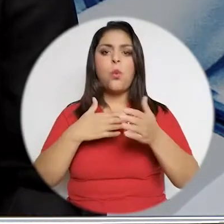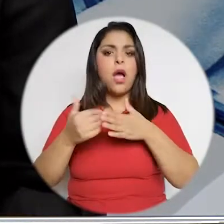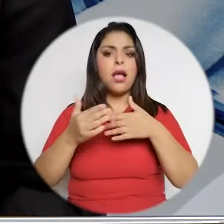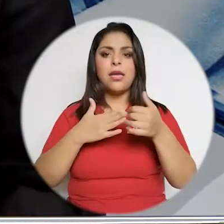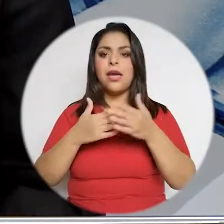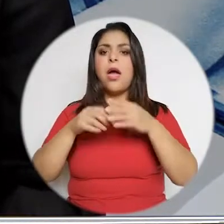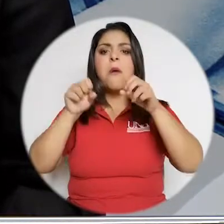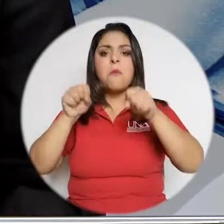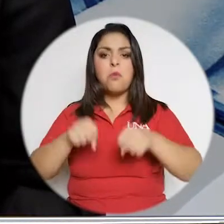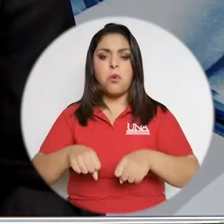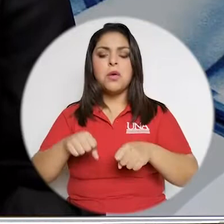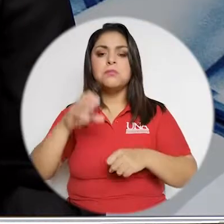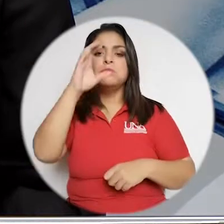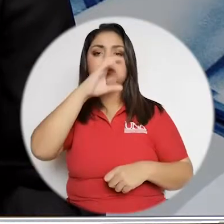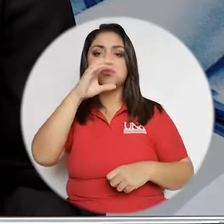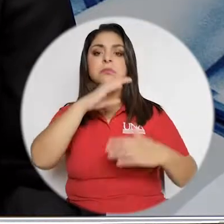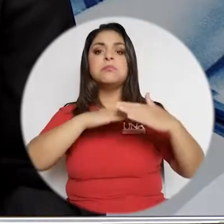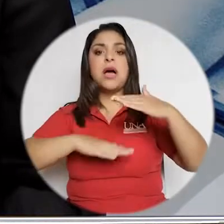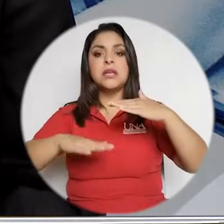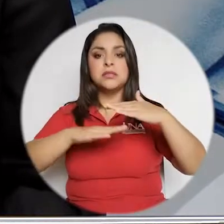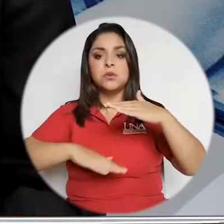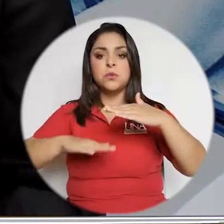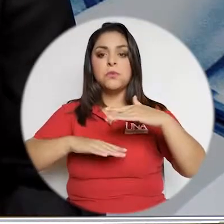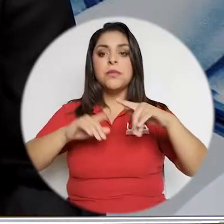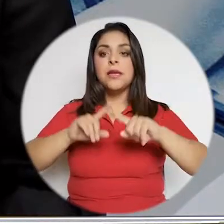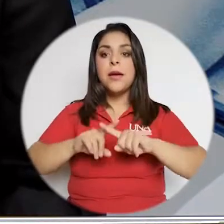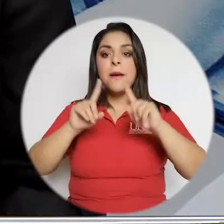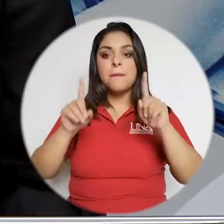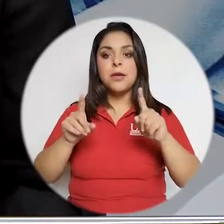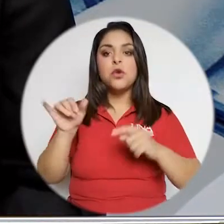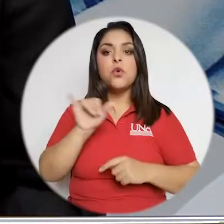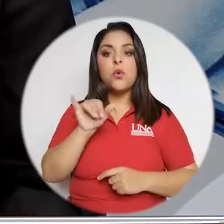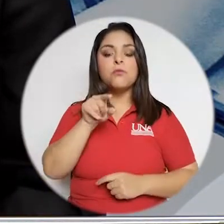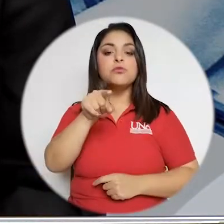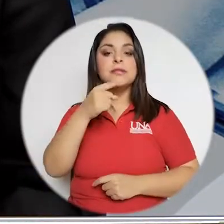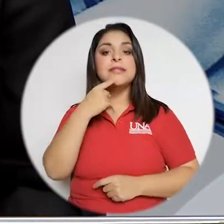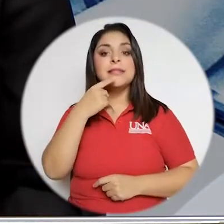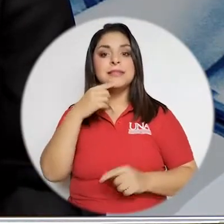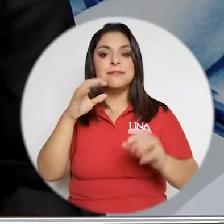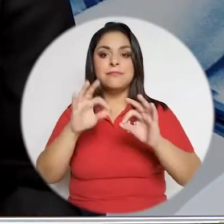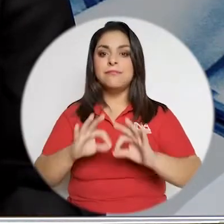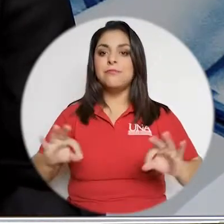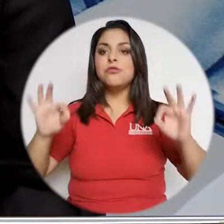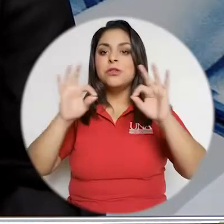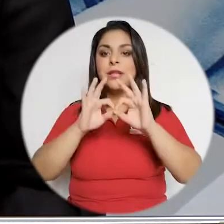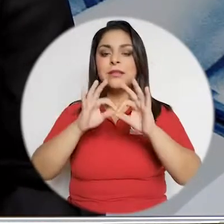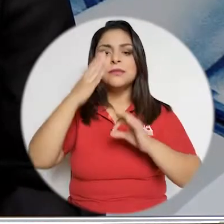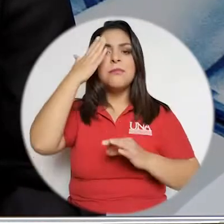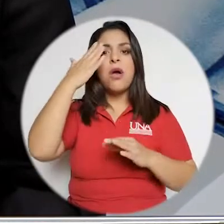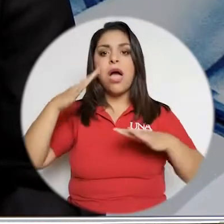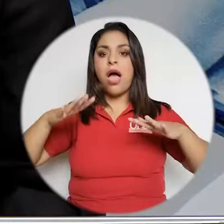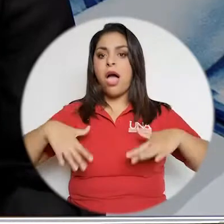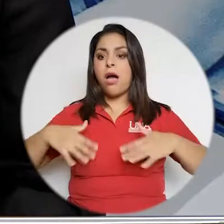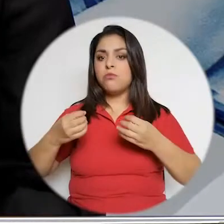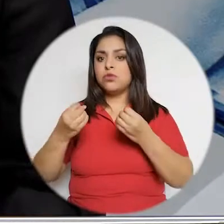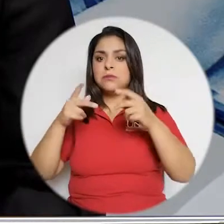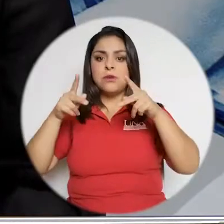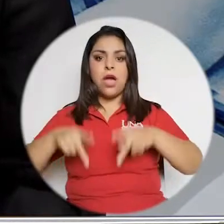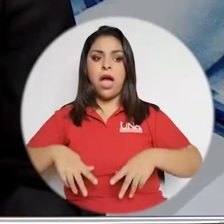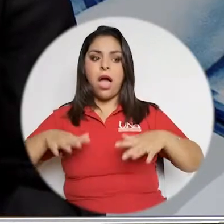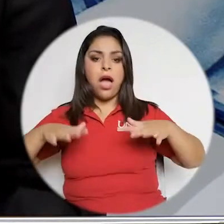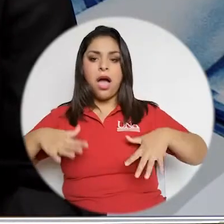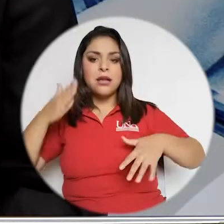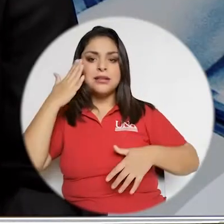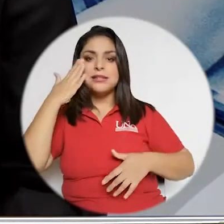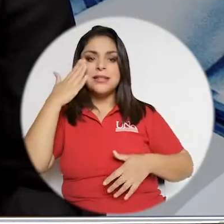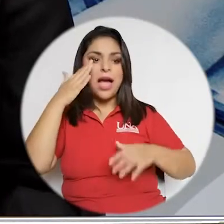una búsqueda básica, ¿verdad? Pero eso que usted apunta es muy importante porque mucha gente no sabe distinguir para nada,